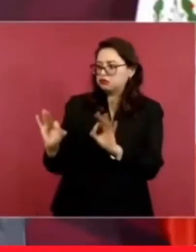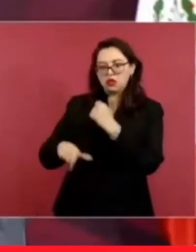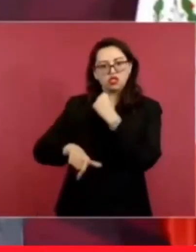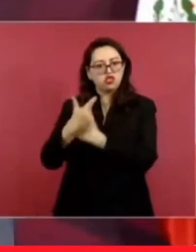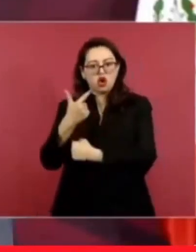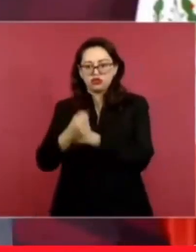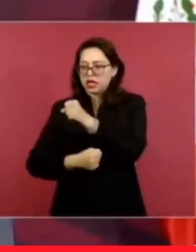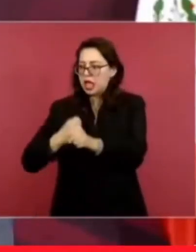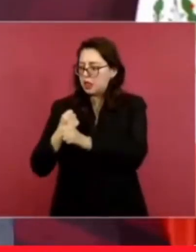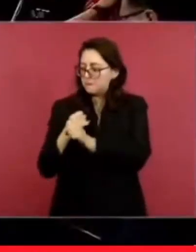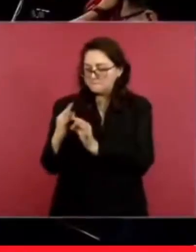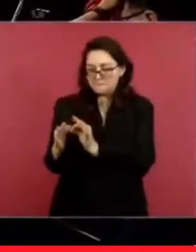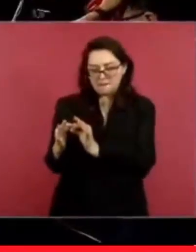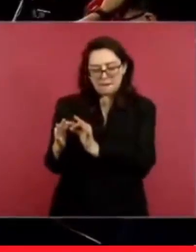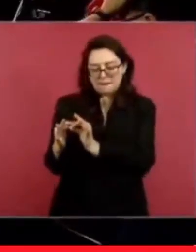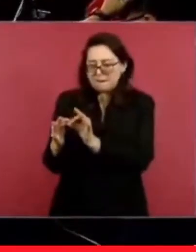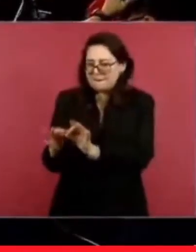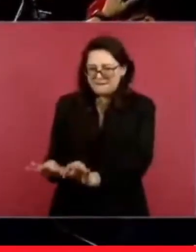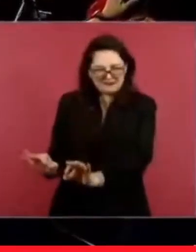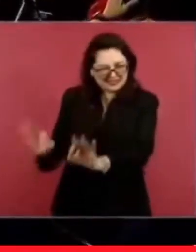Y desde luego sin deuda.